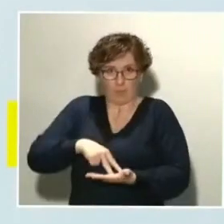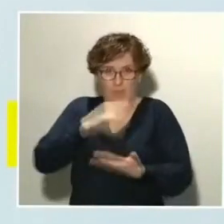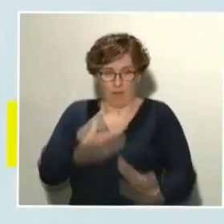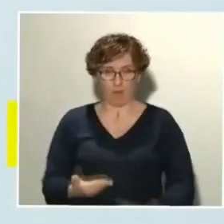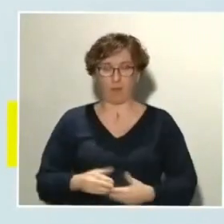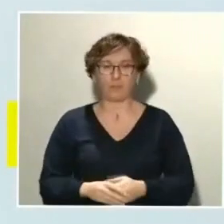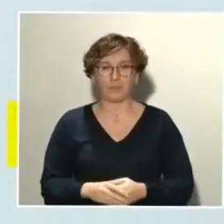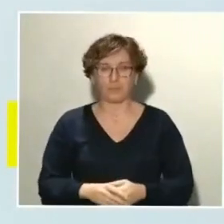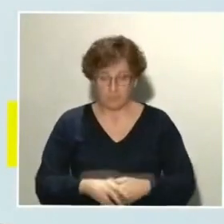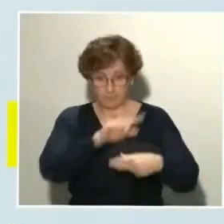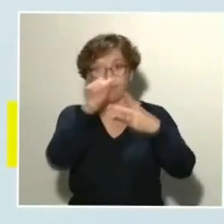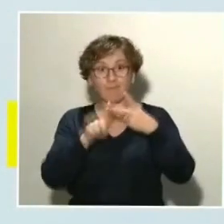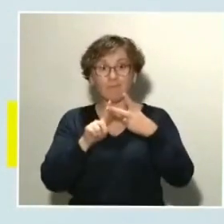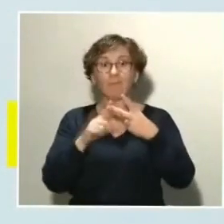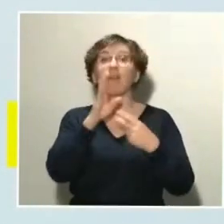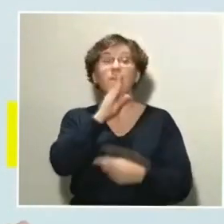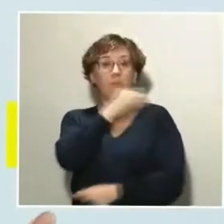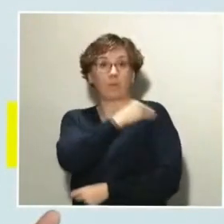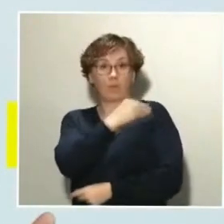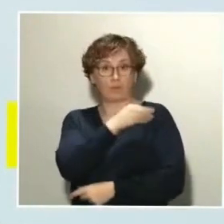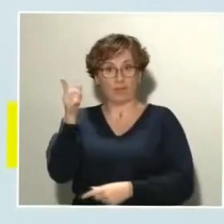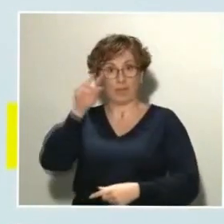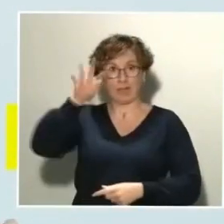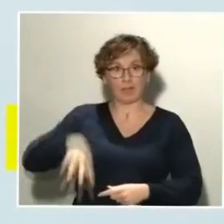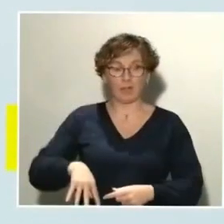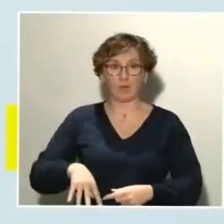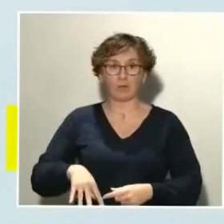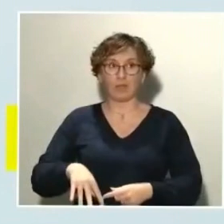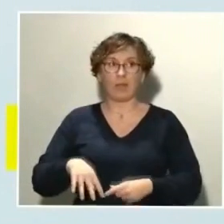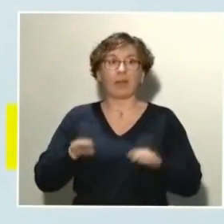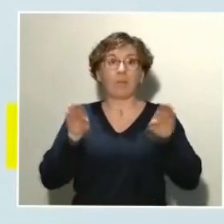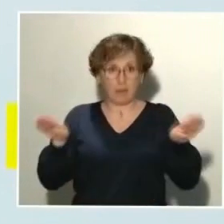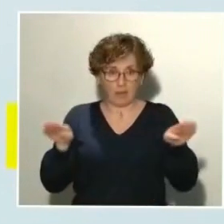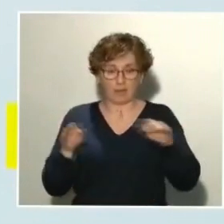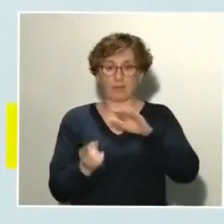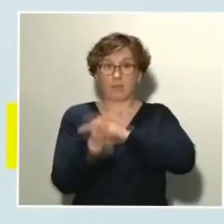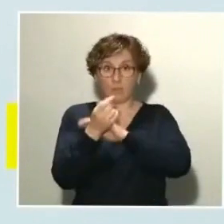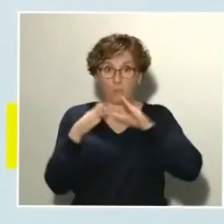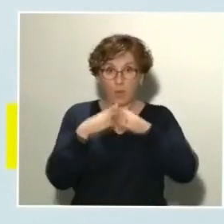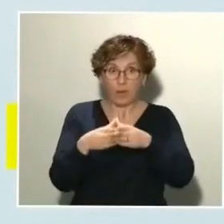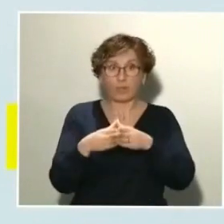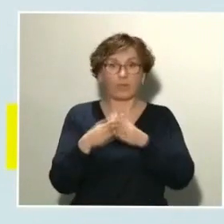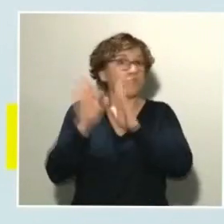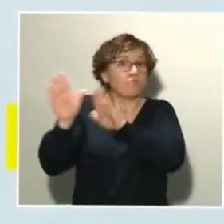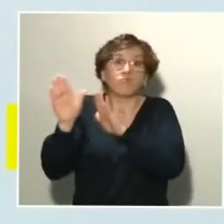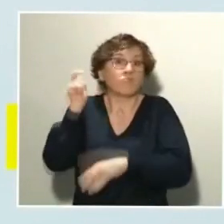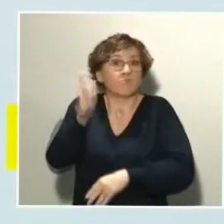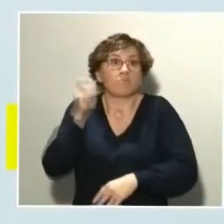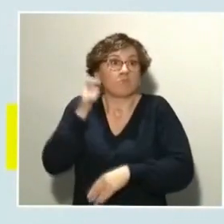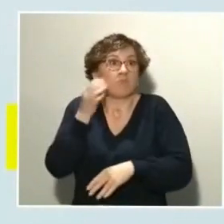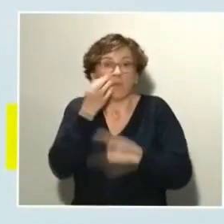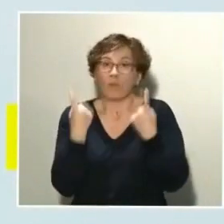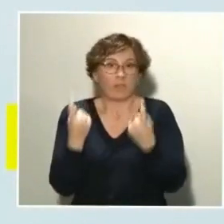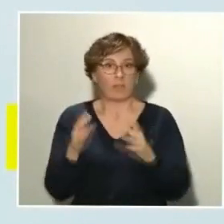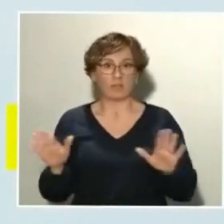contestarle a la pregunta que en Cataluña y en el Prat y en el puerto estaremos el tiempo que sea necesario y